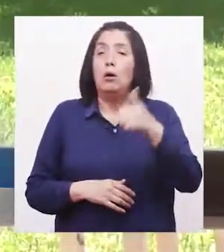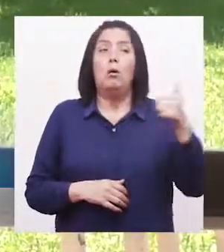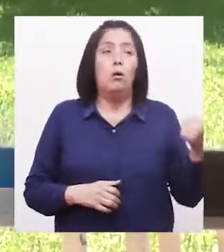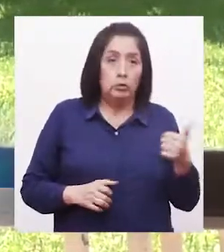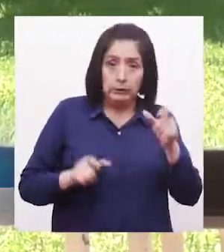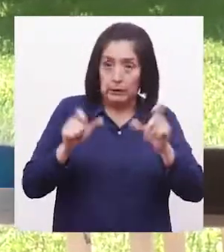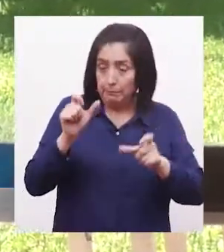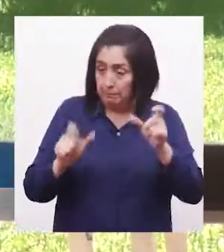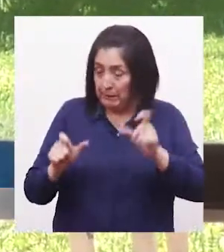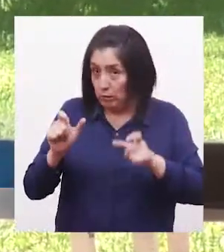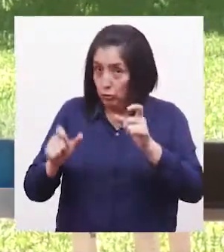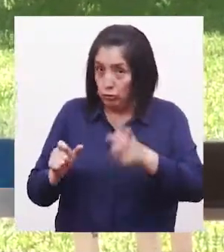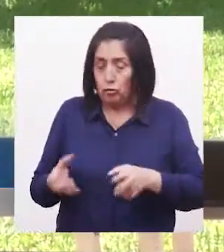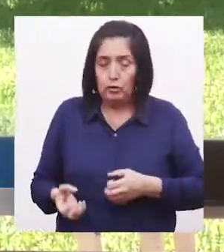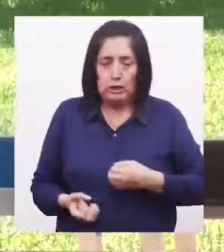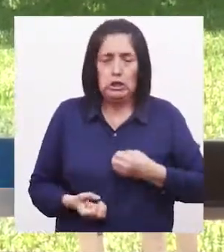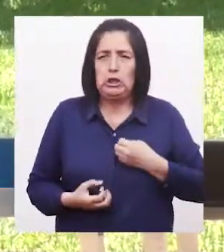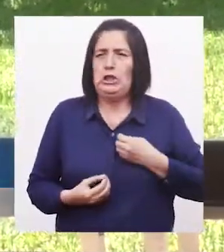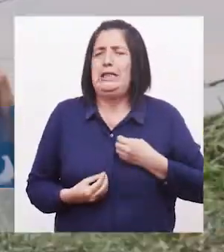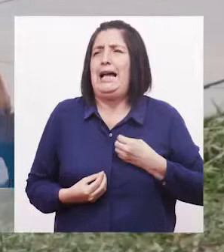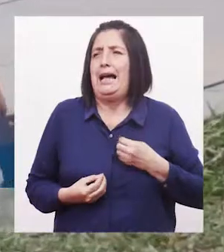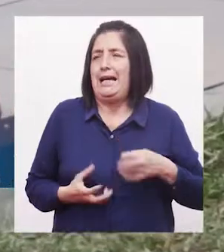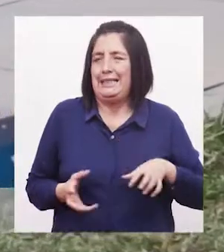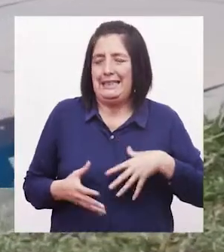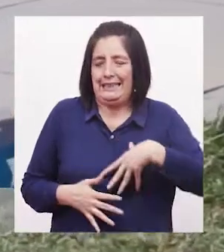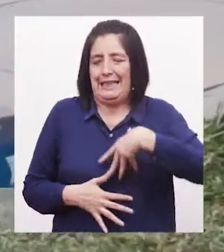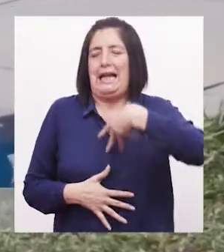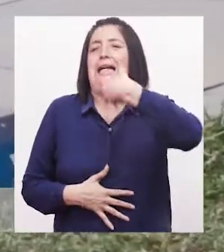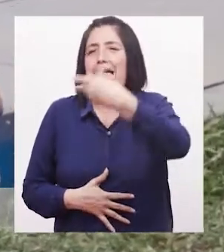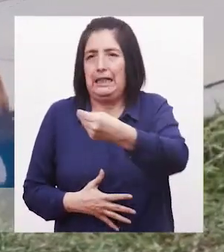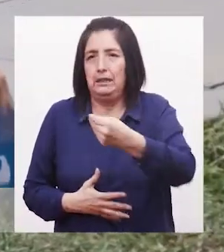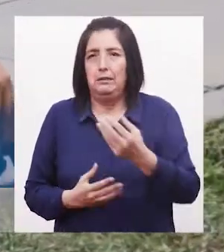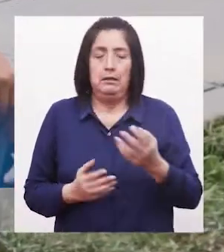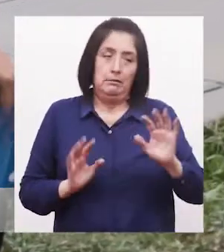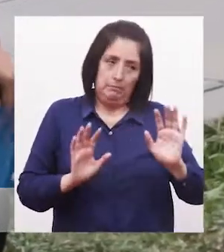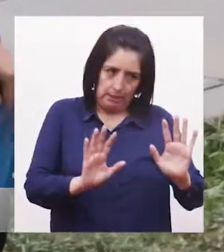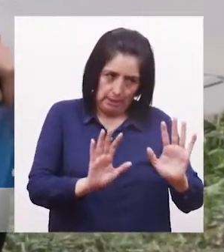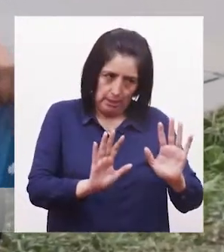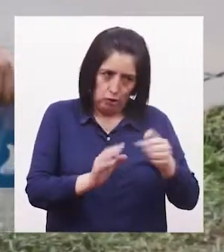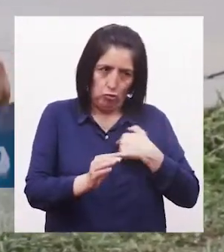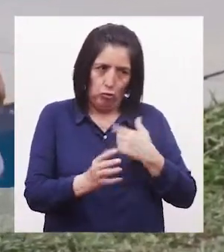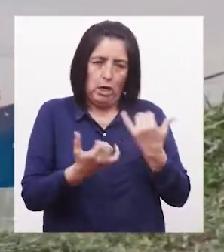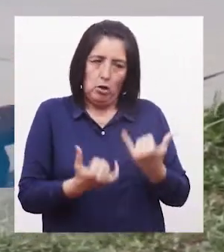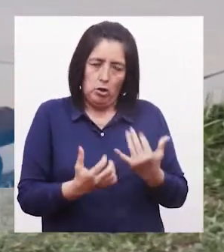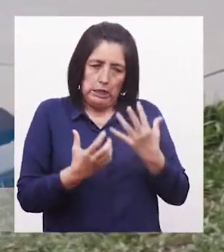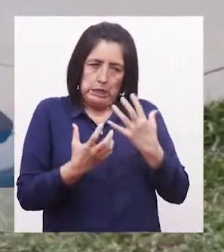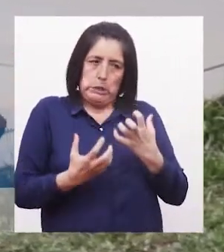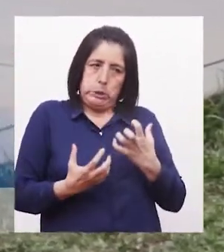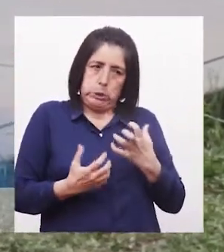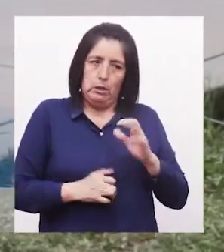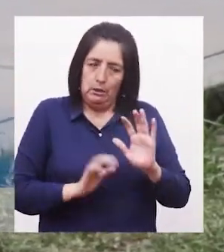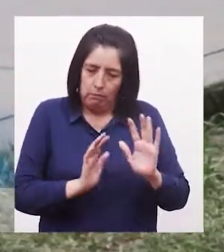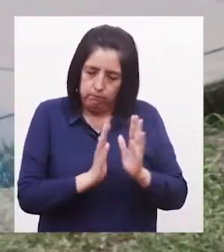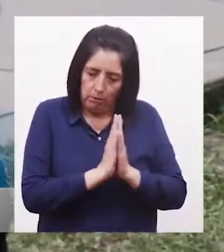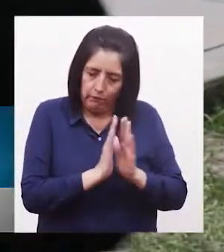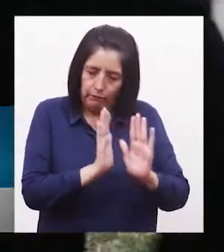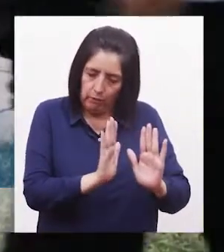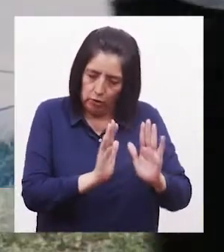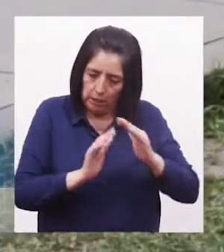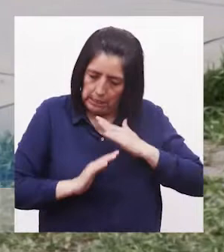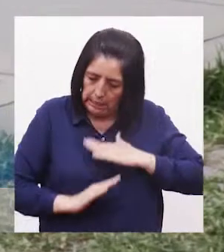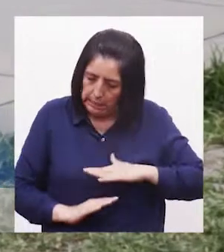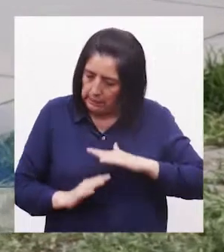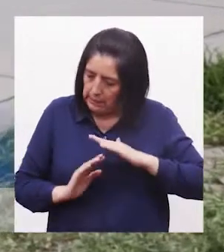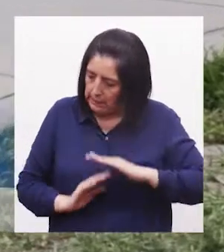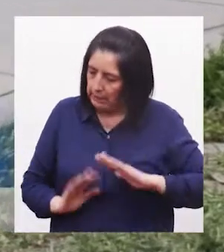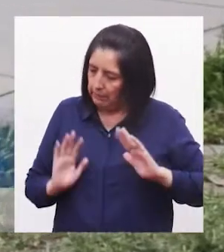permiten expresar la ira Es decir, mira, estoy en un momento de cólera, por favor, dame un momento